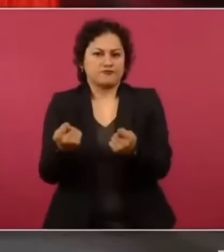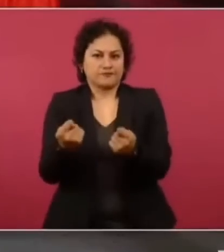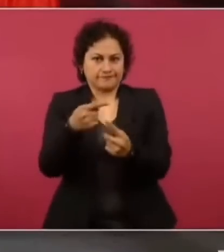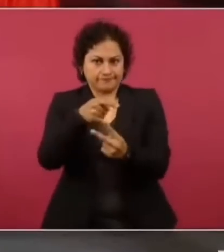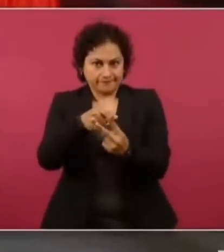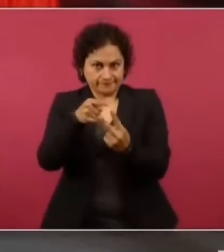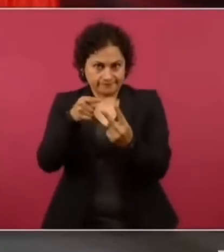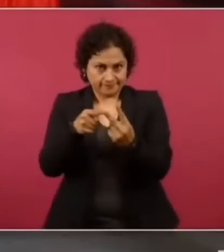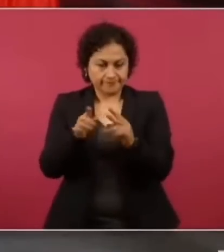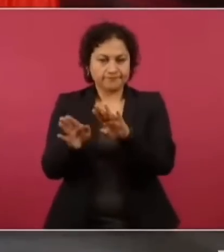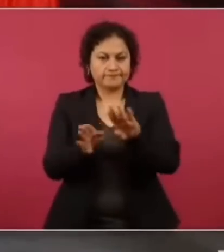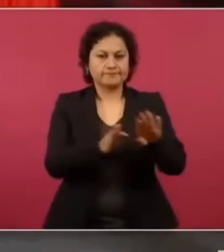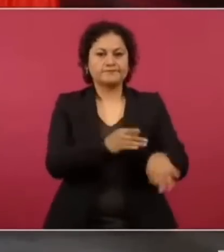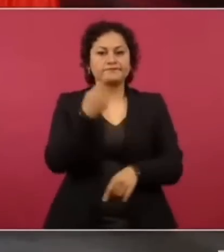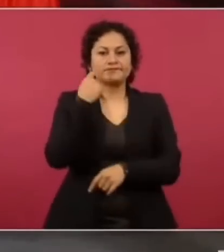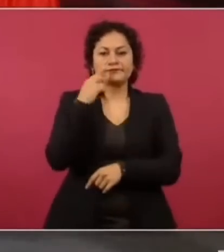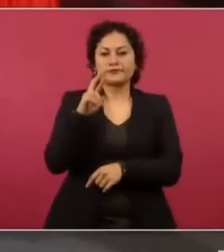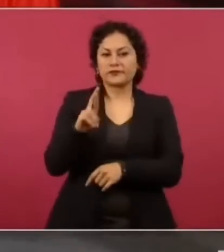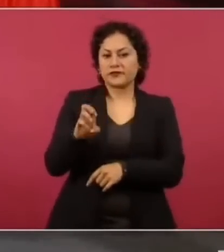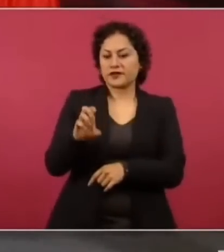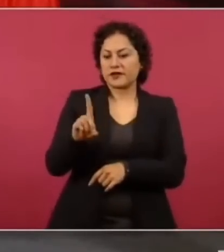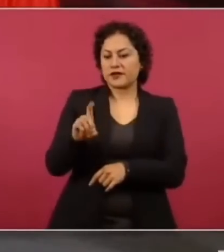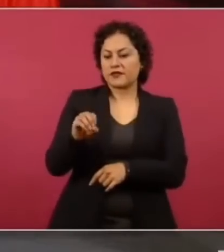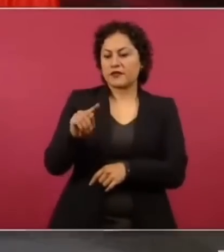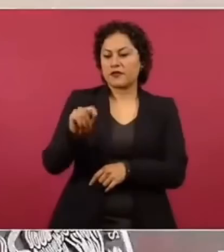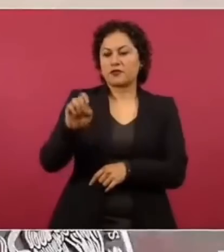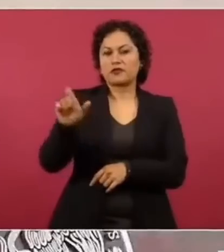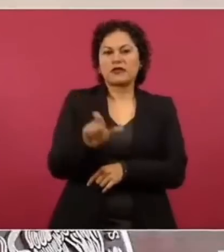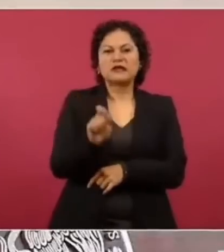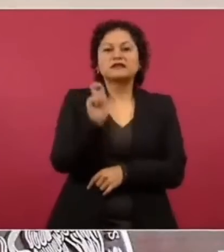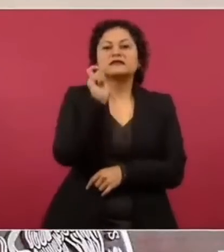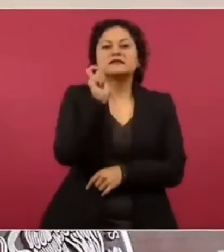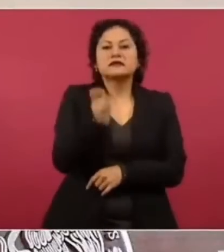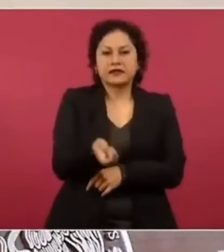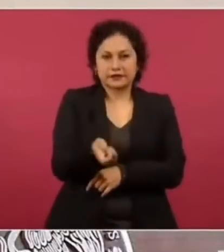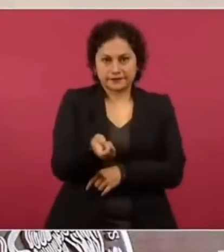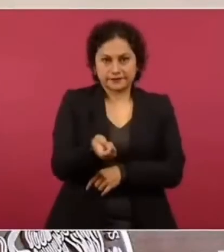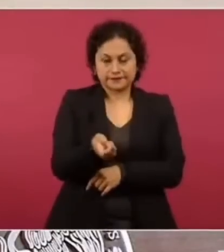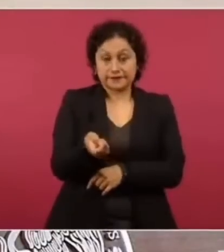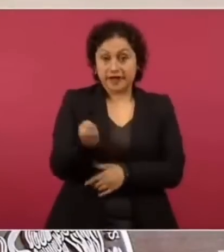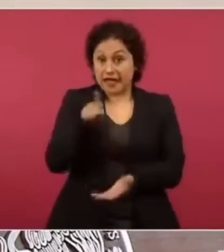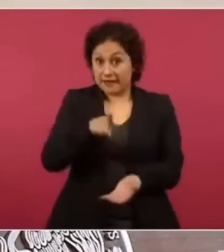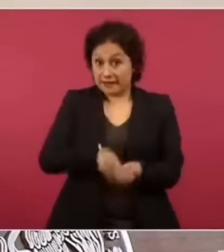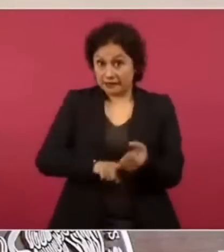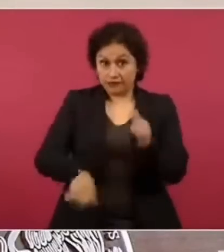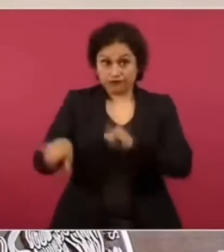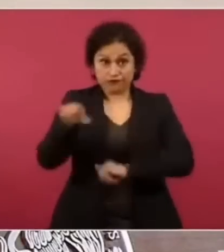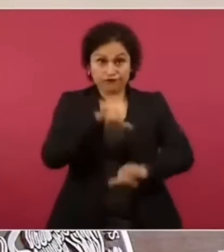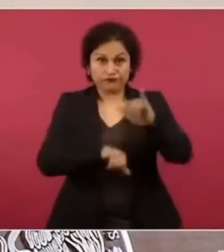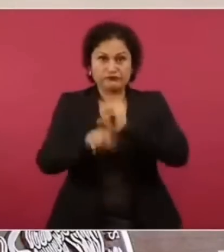¿Qué es Redotex? Redotex se compone de las siguientes sustancias.